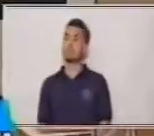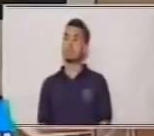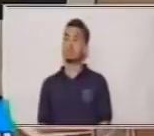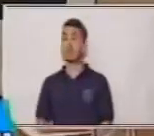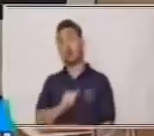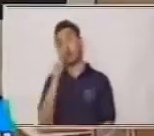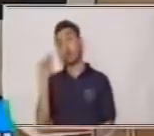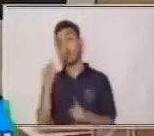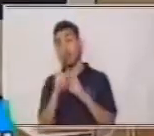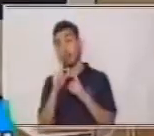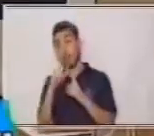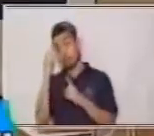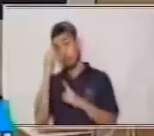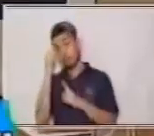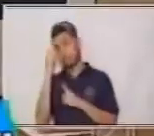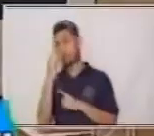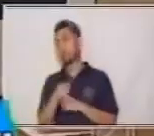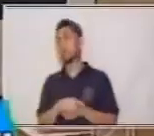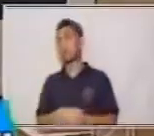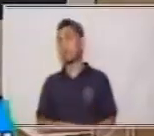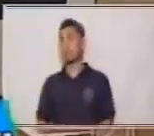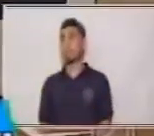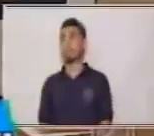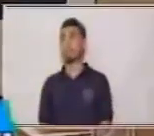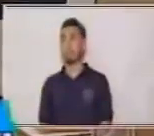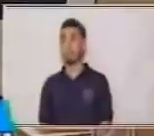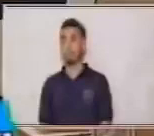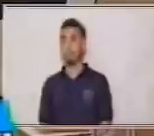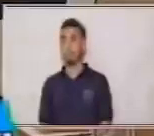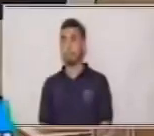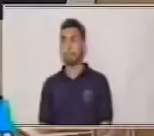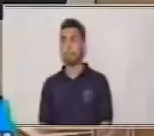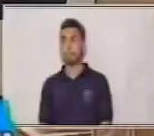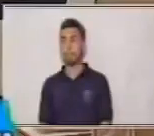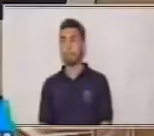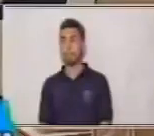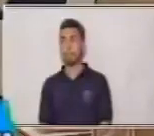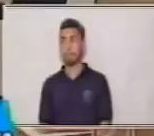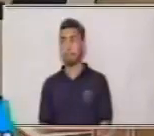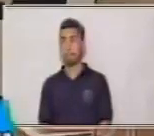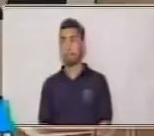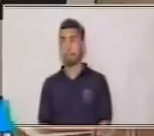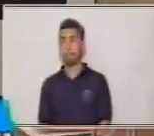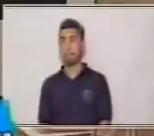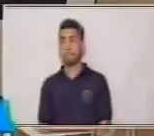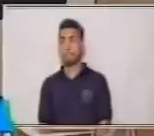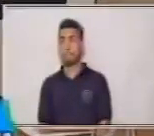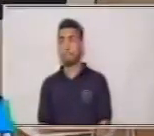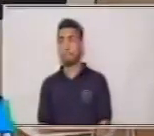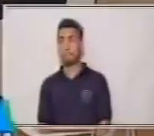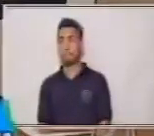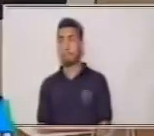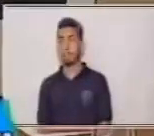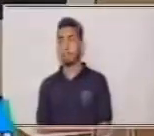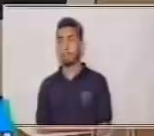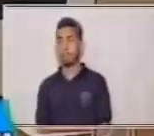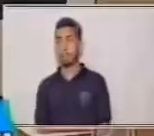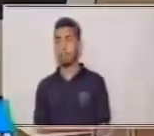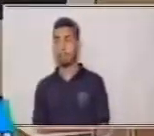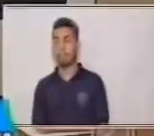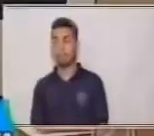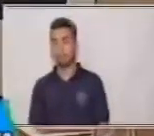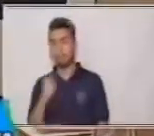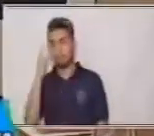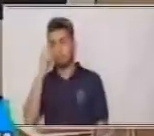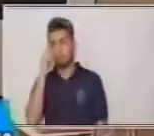¿Ustedes lo recuerdan? A ver, banco, gato, manzana, plátano, trapo, morado, foco. Ay,